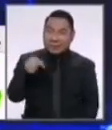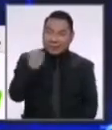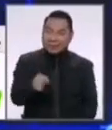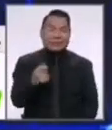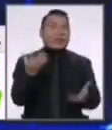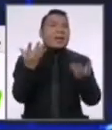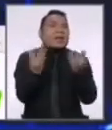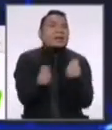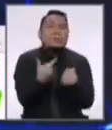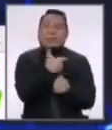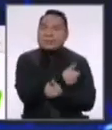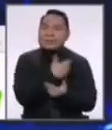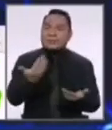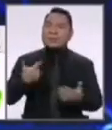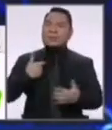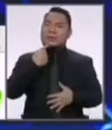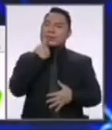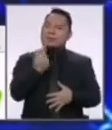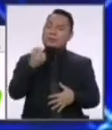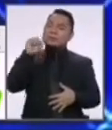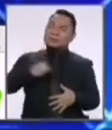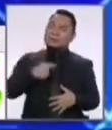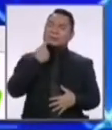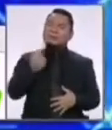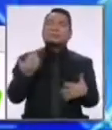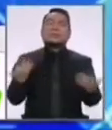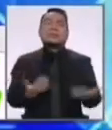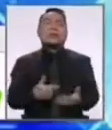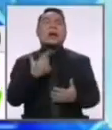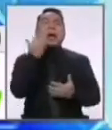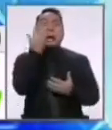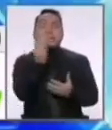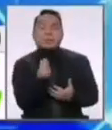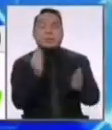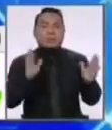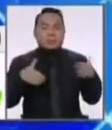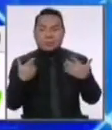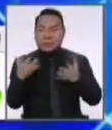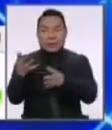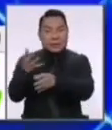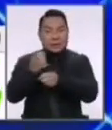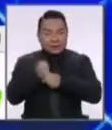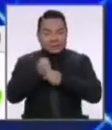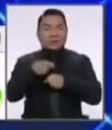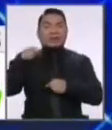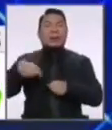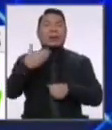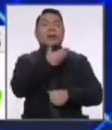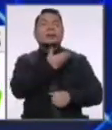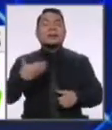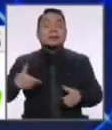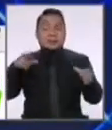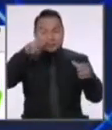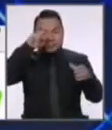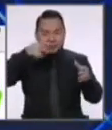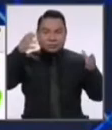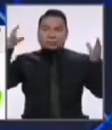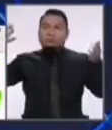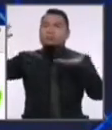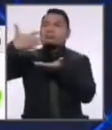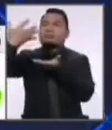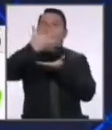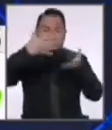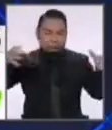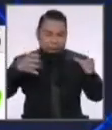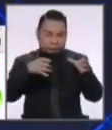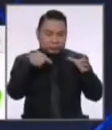escasean. Y por eso ratifico mi posición de que las pocas que podamos adquirir, el Estado debe centralizarlas para luego